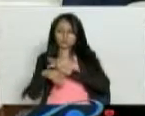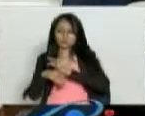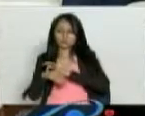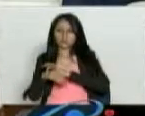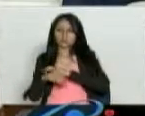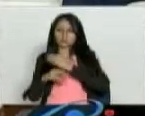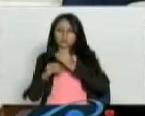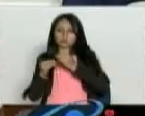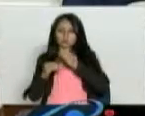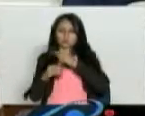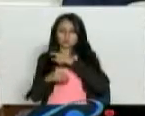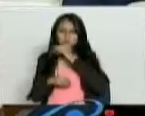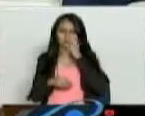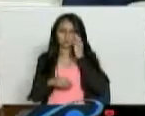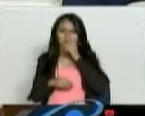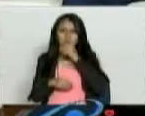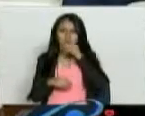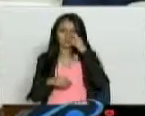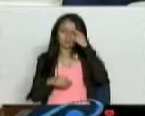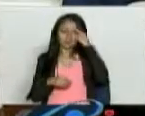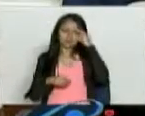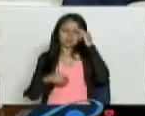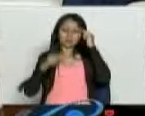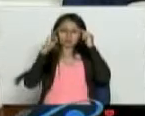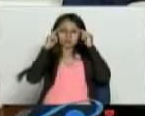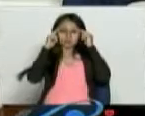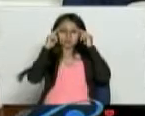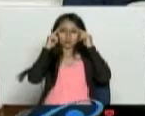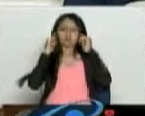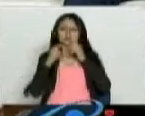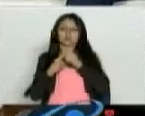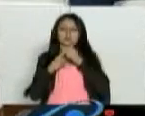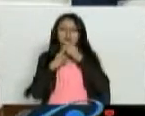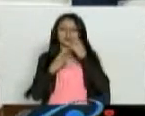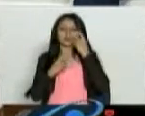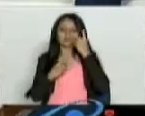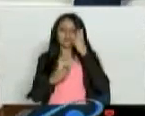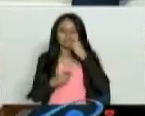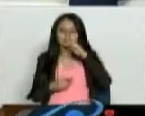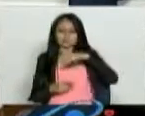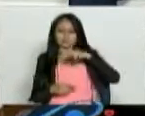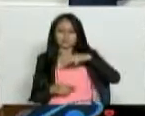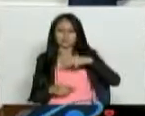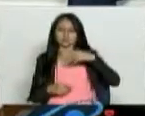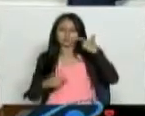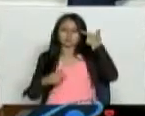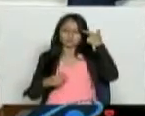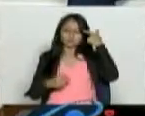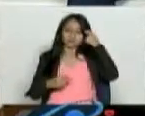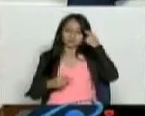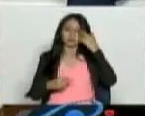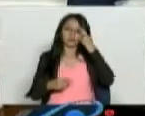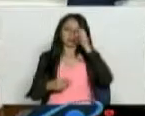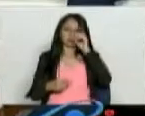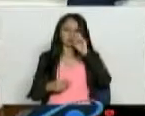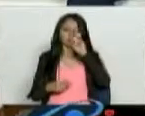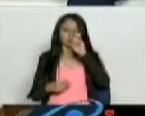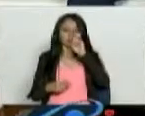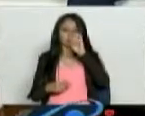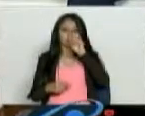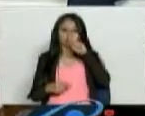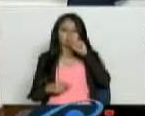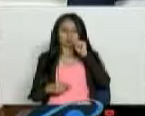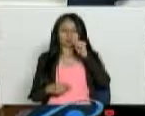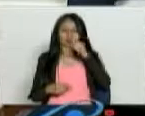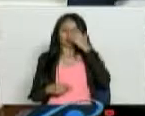es neurólogo. Él me aplica cada tres meses toxina botulínica porque